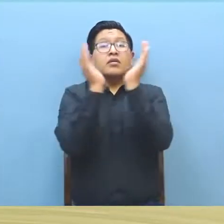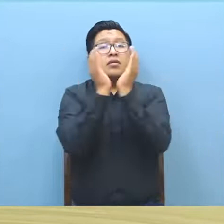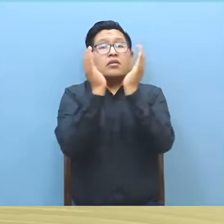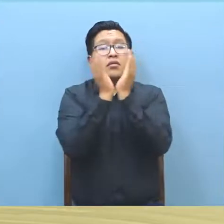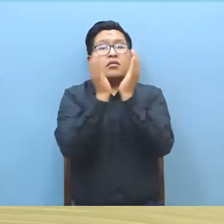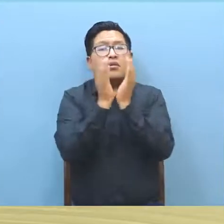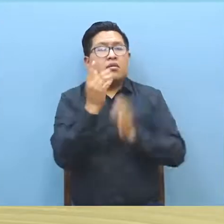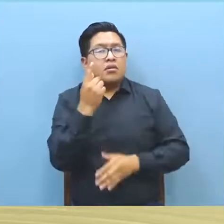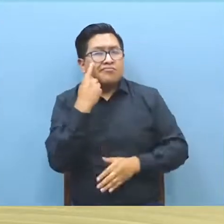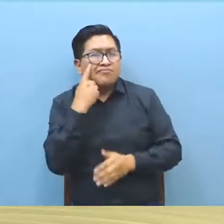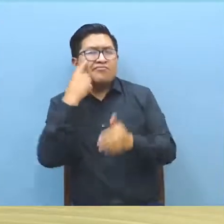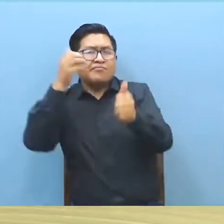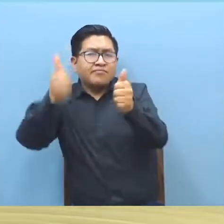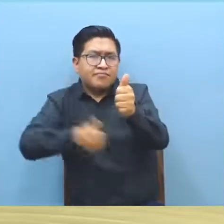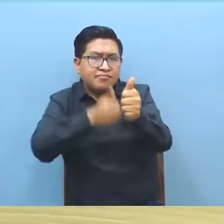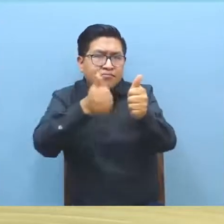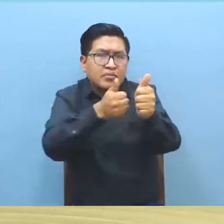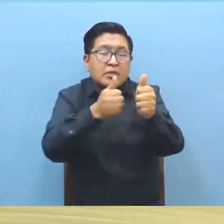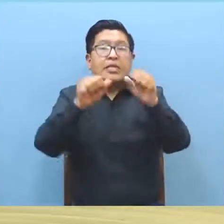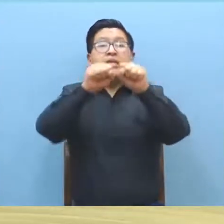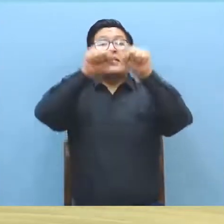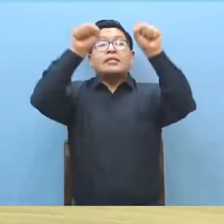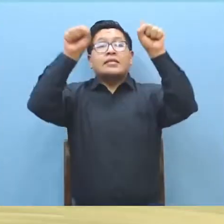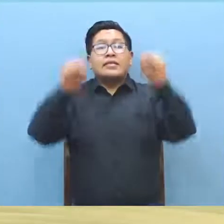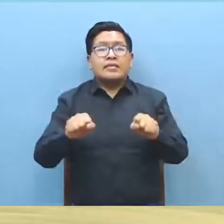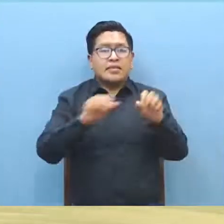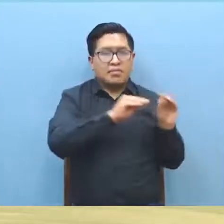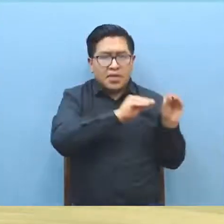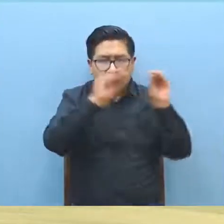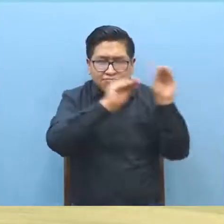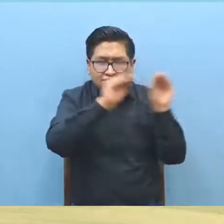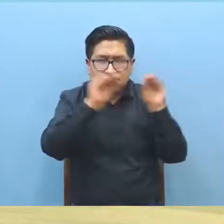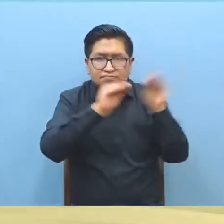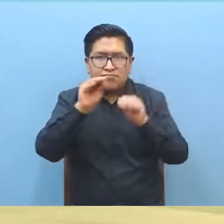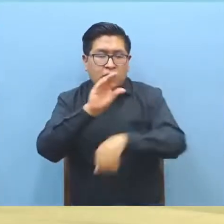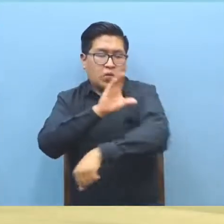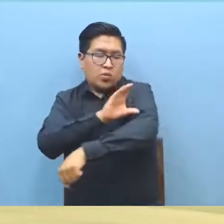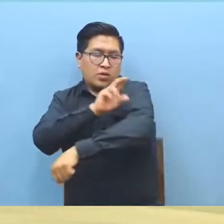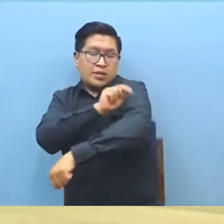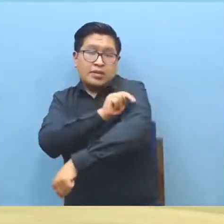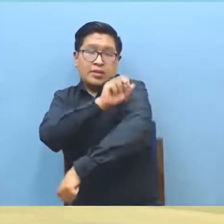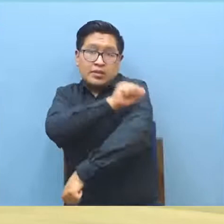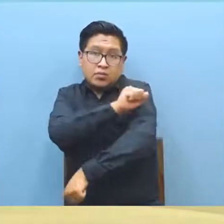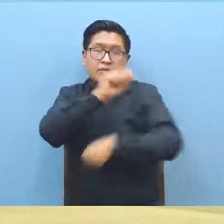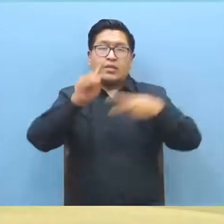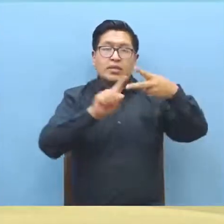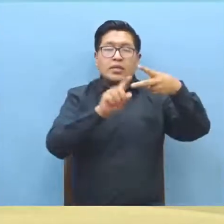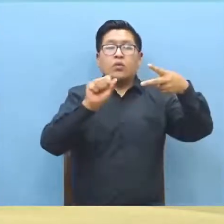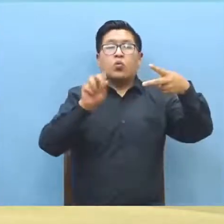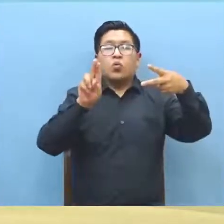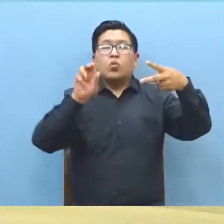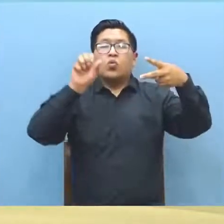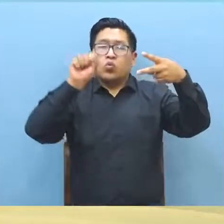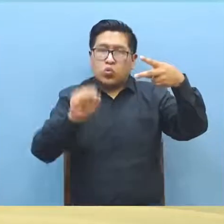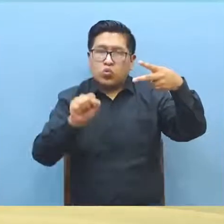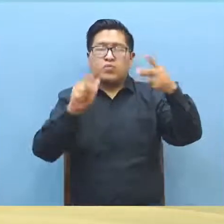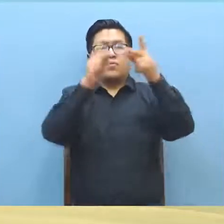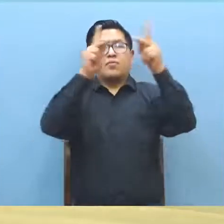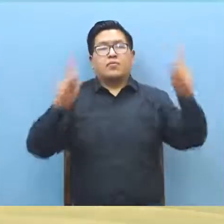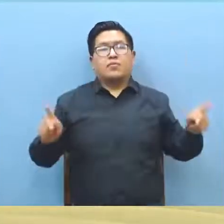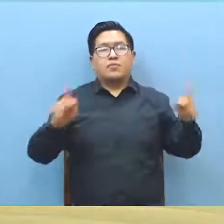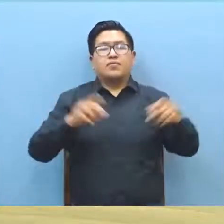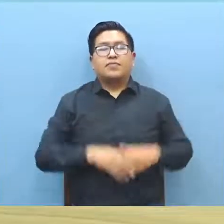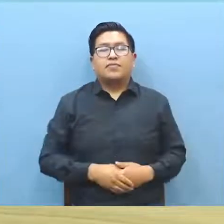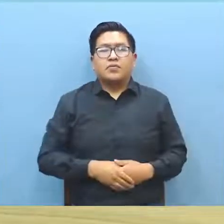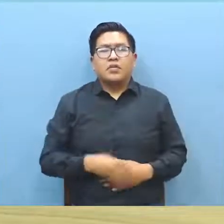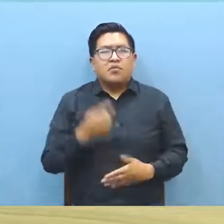La Defensoría del Pueblo hace seguimiento a la actualización de datos de los afiliados de la Caja Nacional de Salud y del SUS en Potosí. Con el propósito